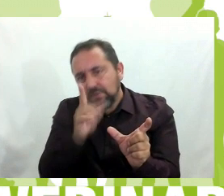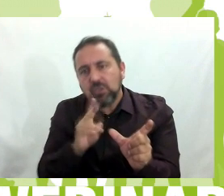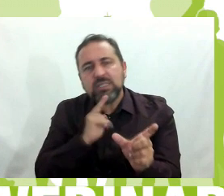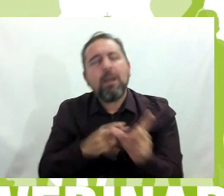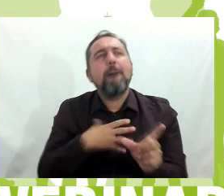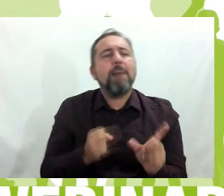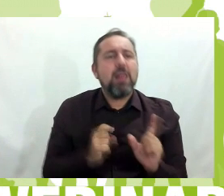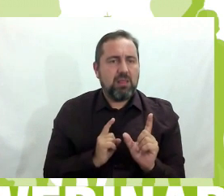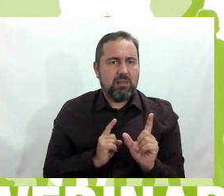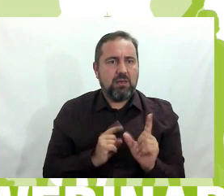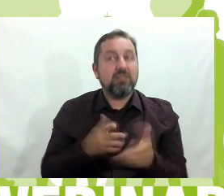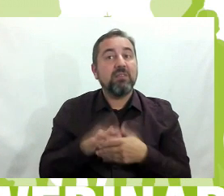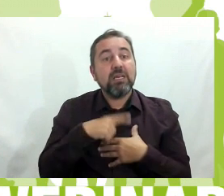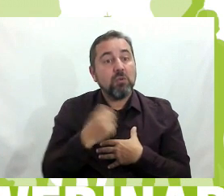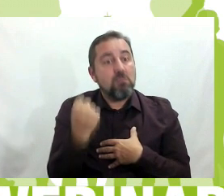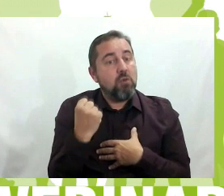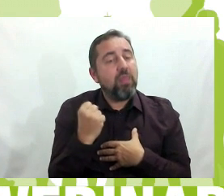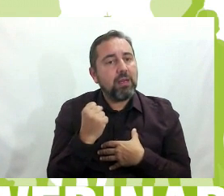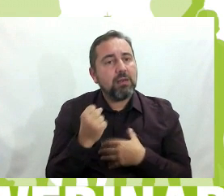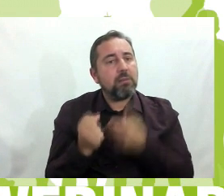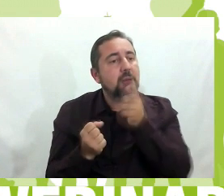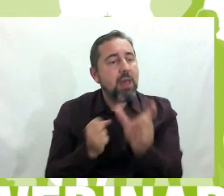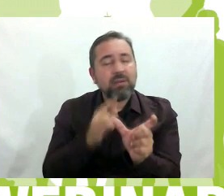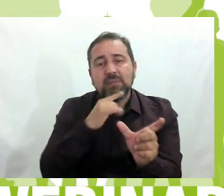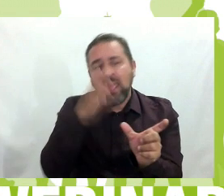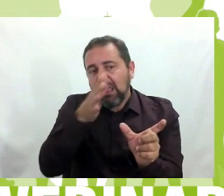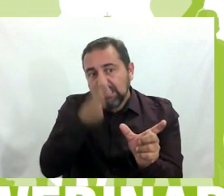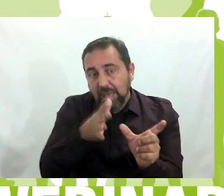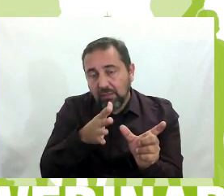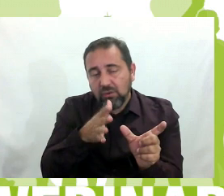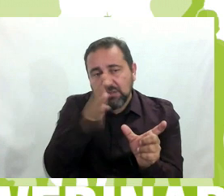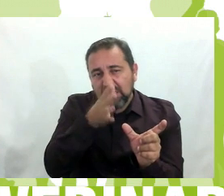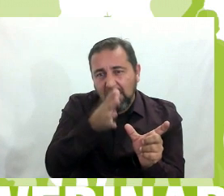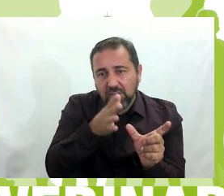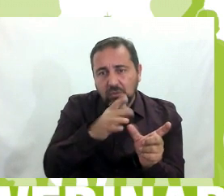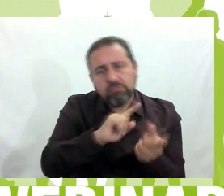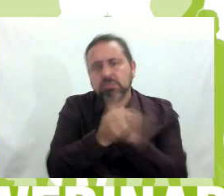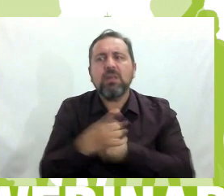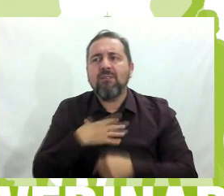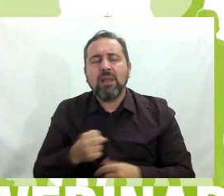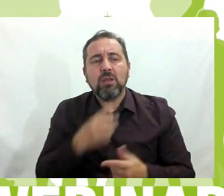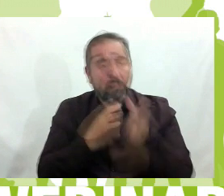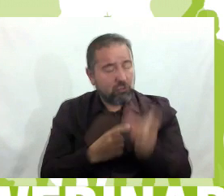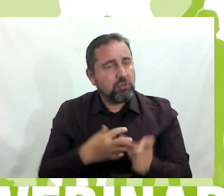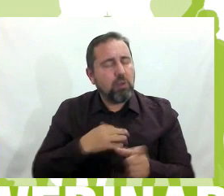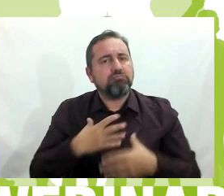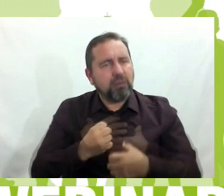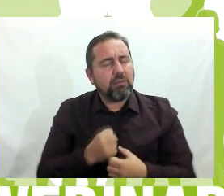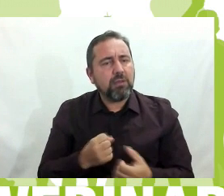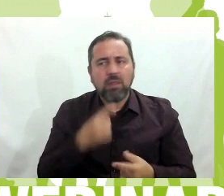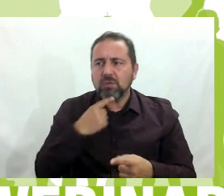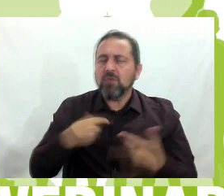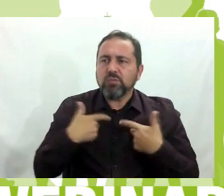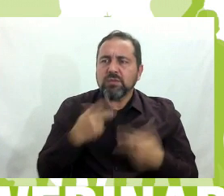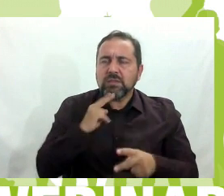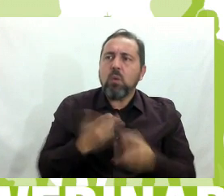Esto ha tenido mucho poder, el cambiar la palabra chivato por valiente. Una persona que se atreve a decir que está sufriendo una injusticia